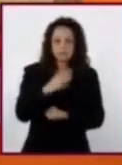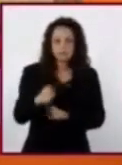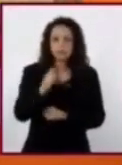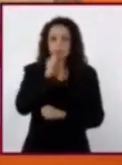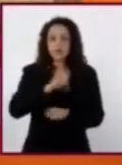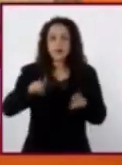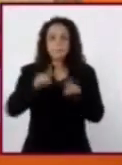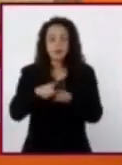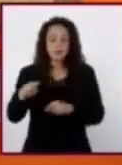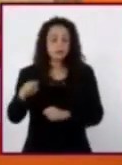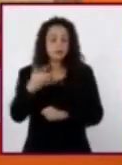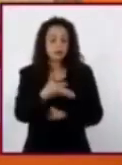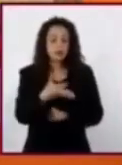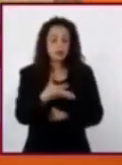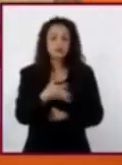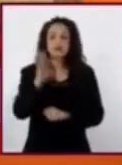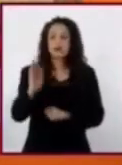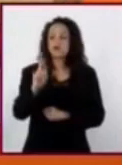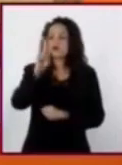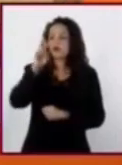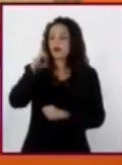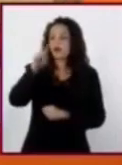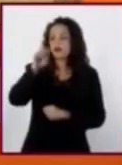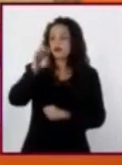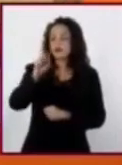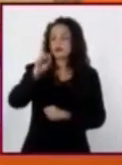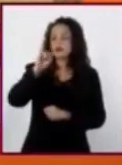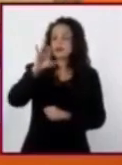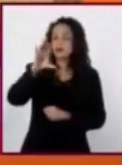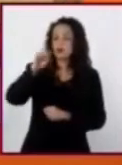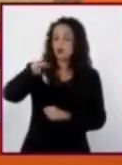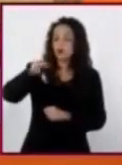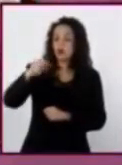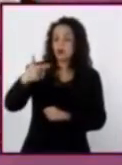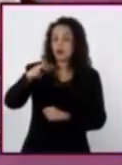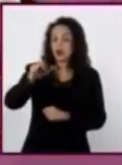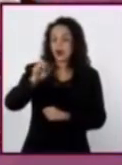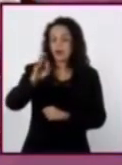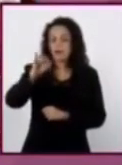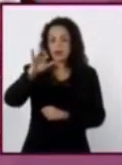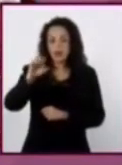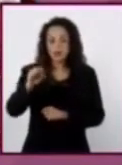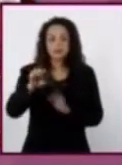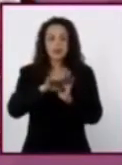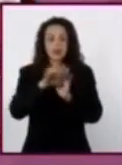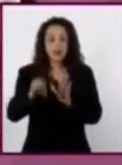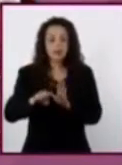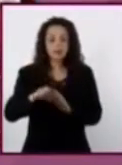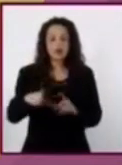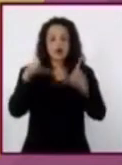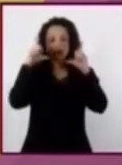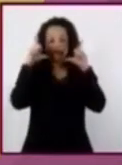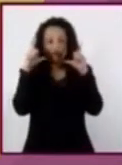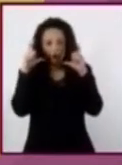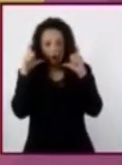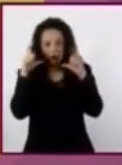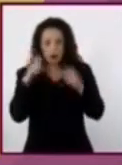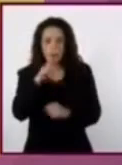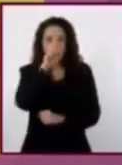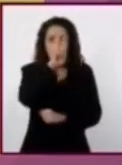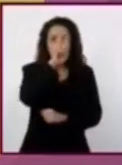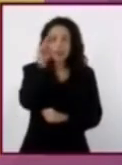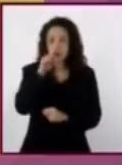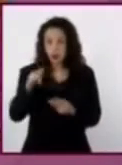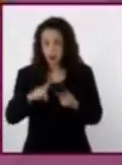historiadores, fuentes iconográficas, como la fotografía, pintura,